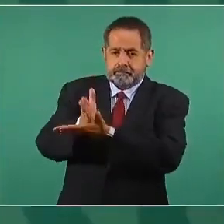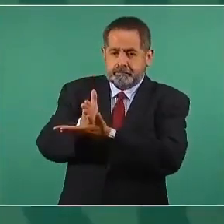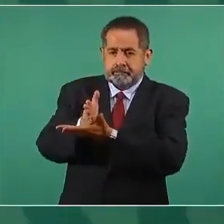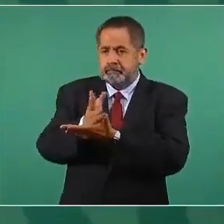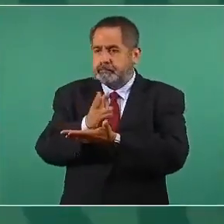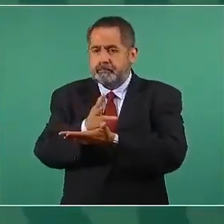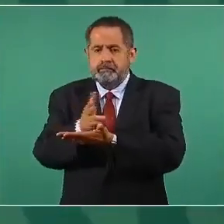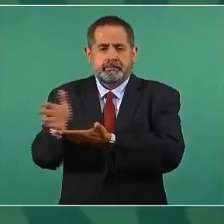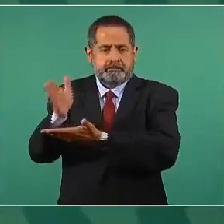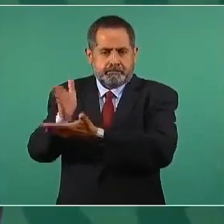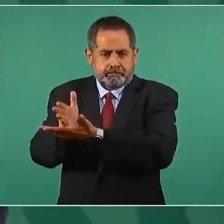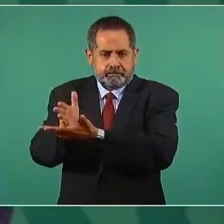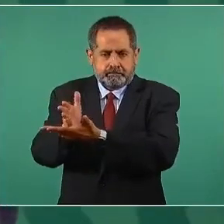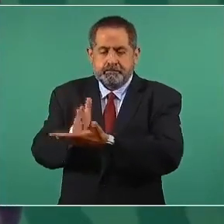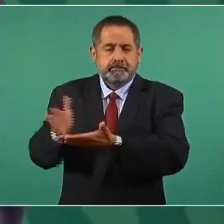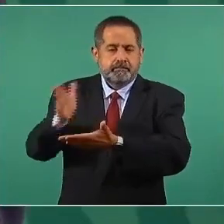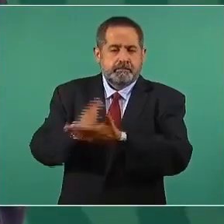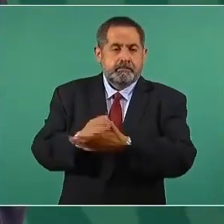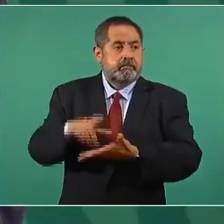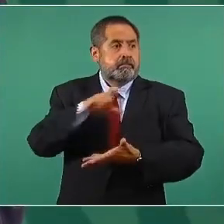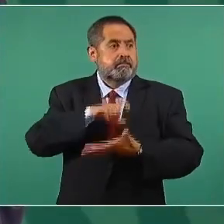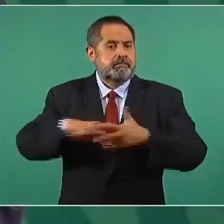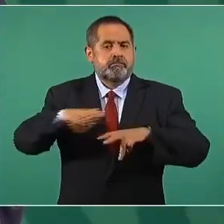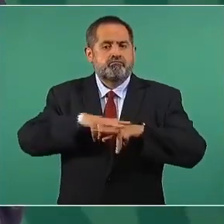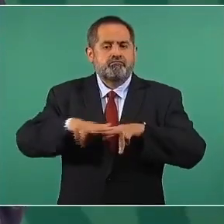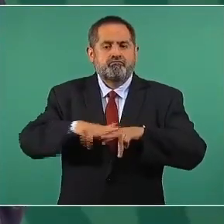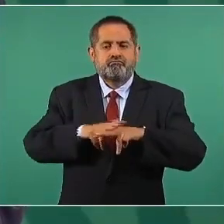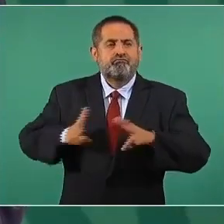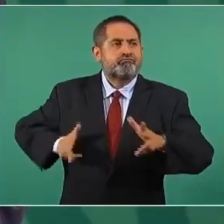y comprar los trenes